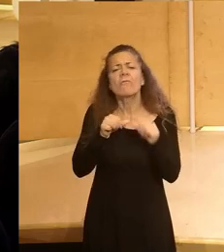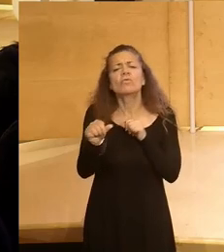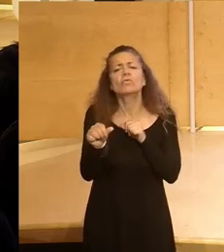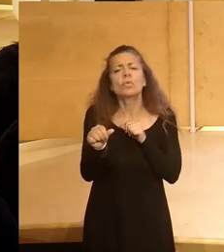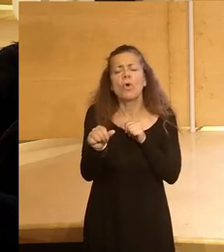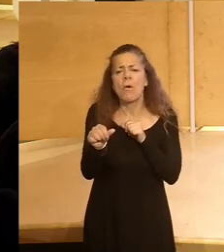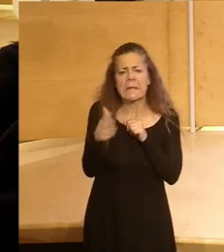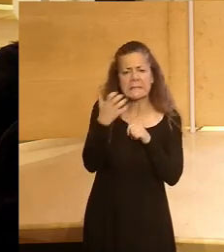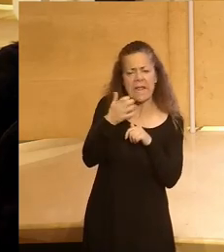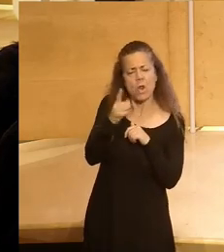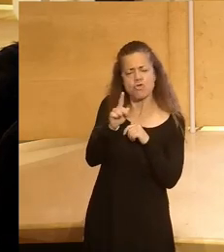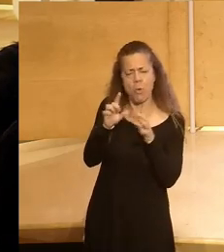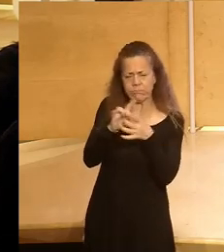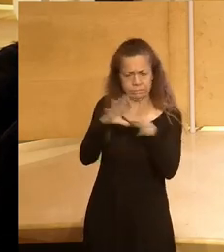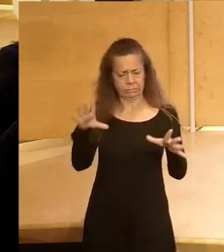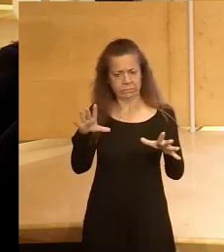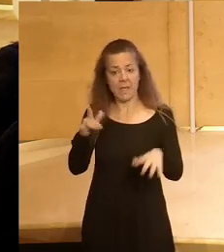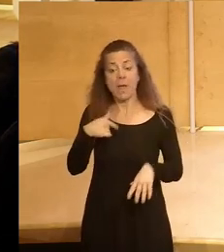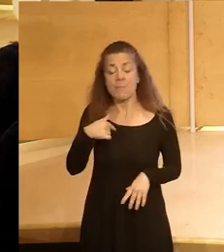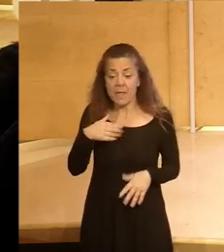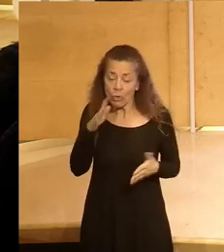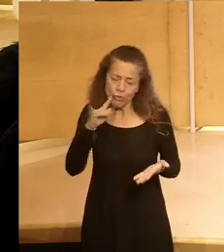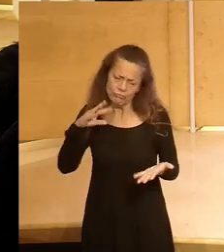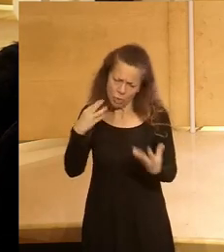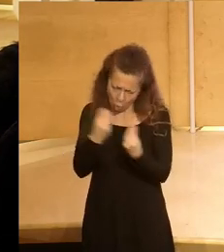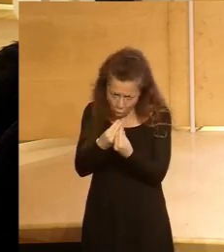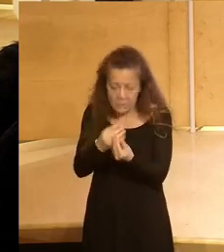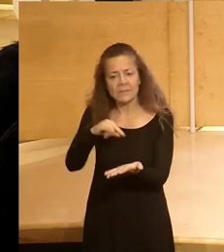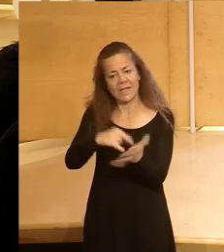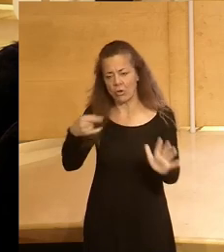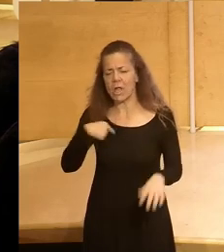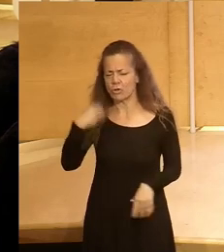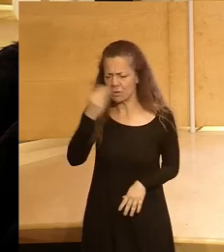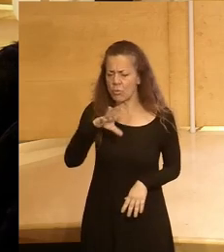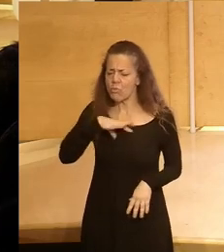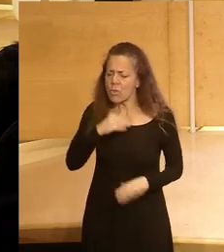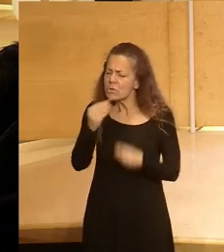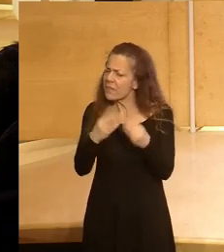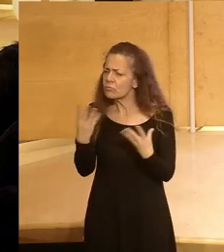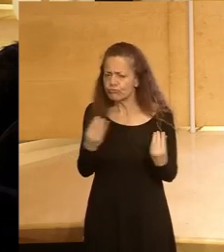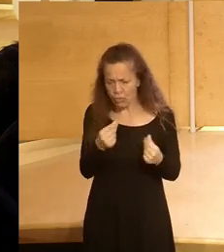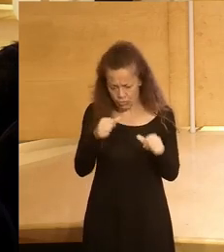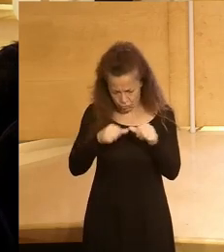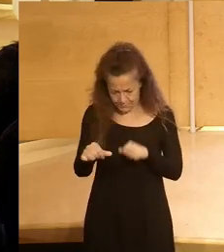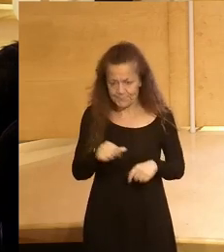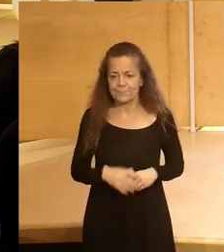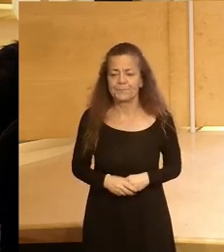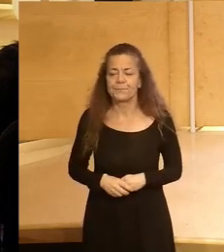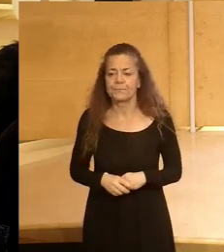utópico y no distópico pero con tecnología creo que vamos a poder hacer muchas cosas en los próximos años